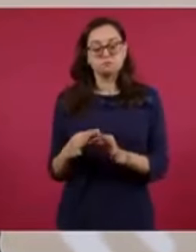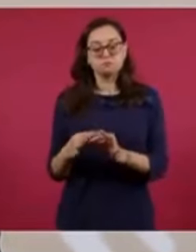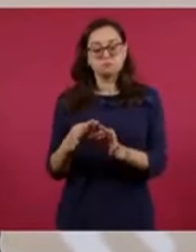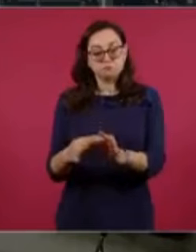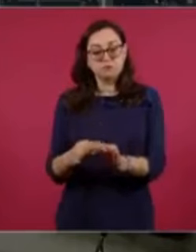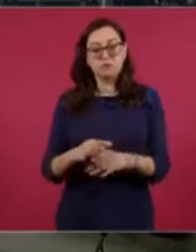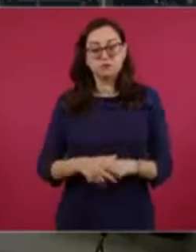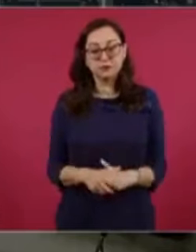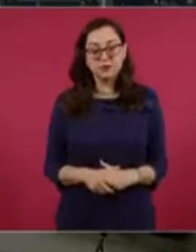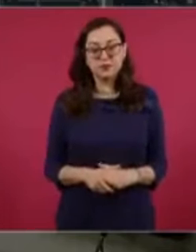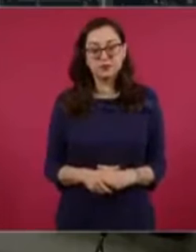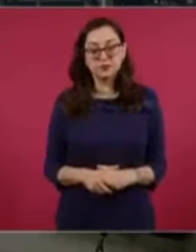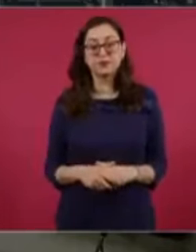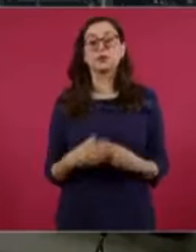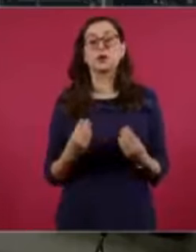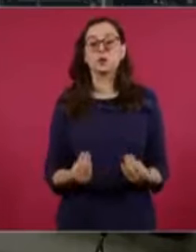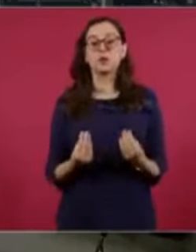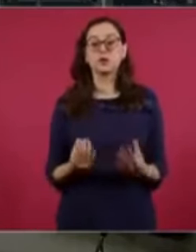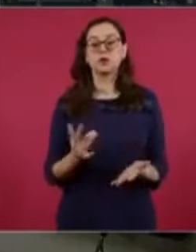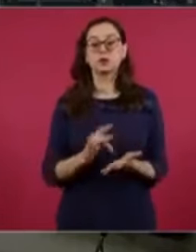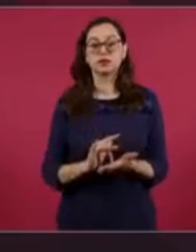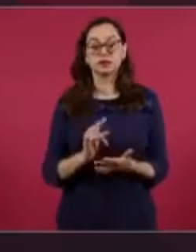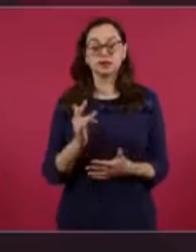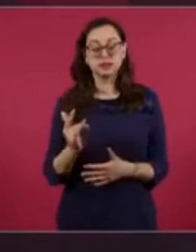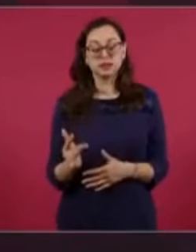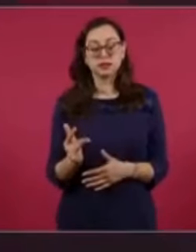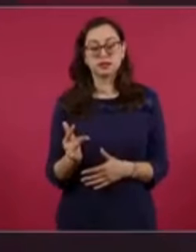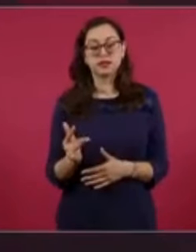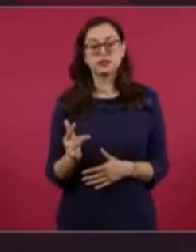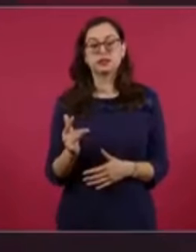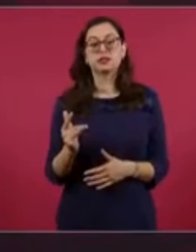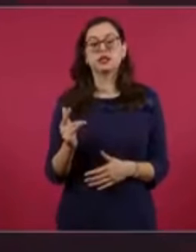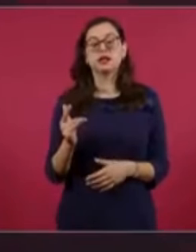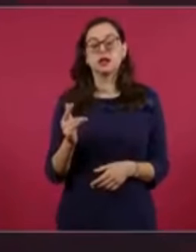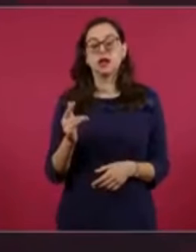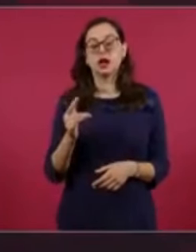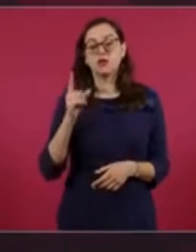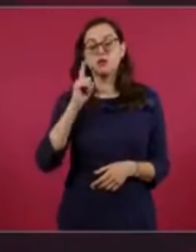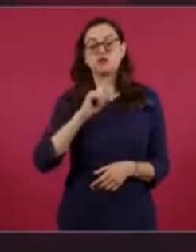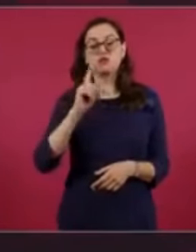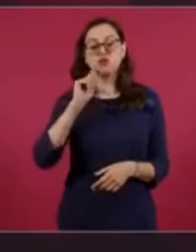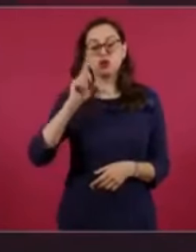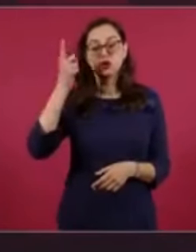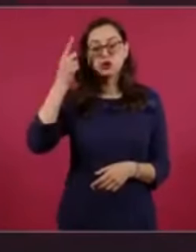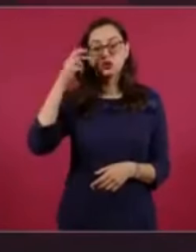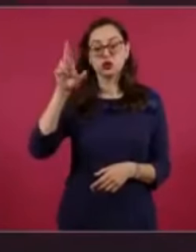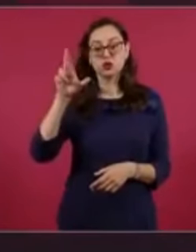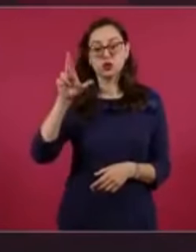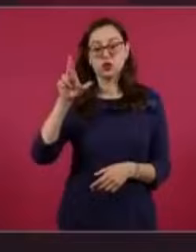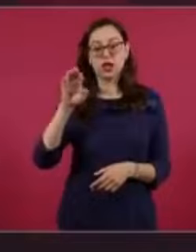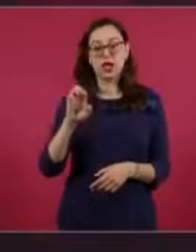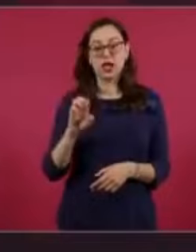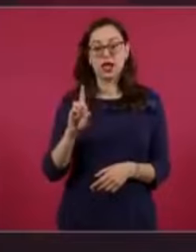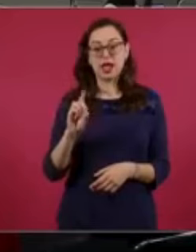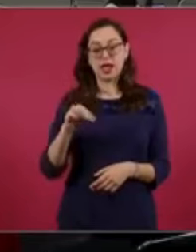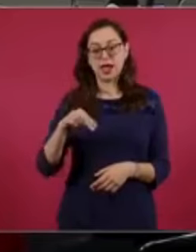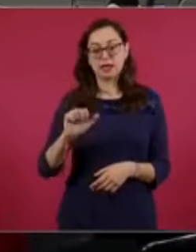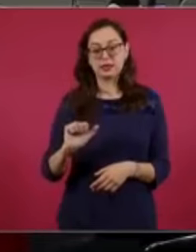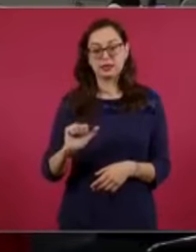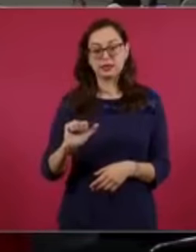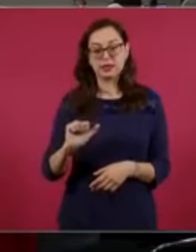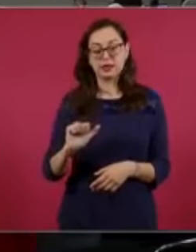agradecerle también a la doctora Ena Vega, que